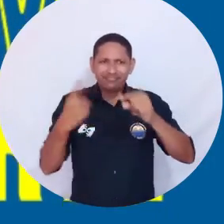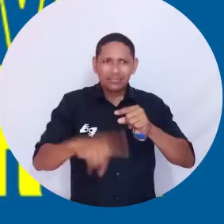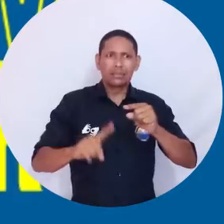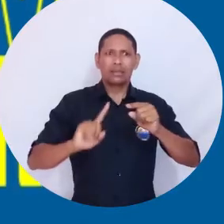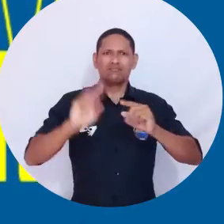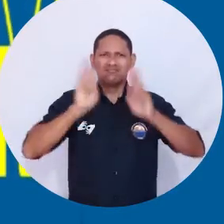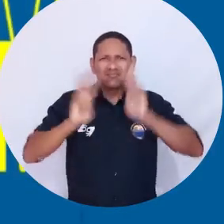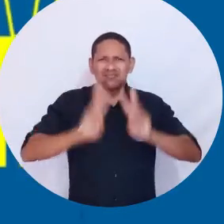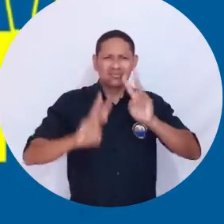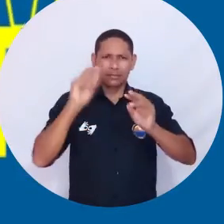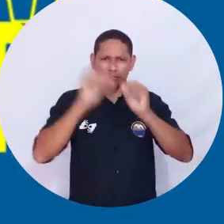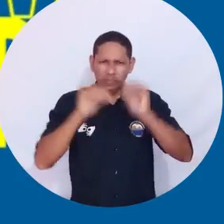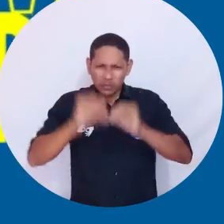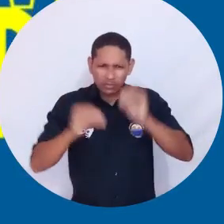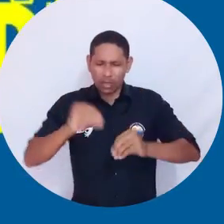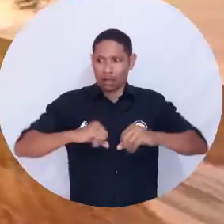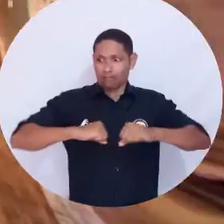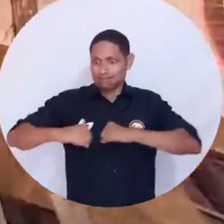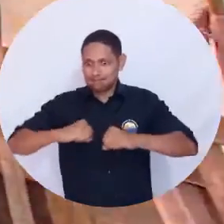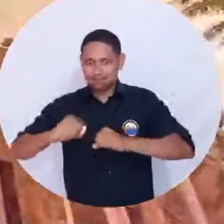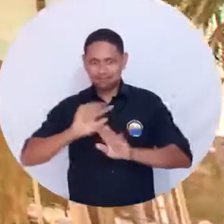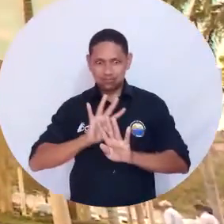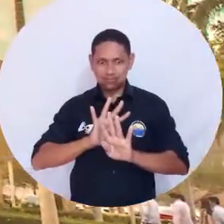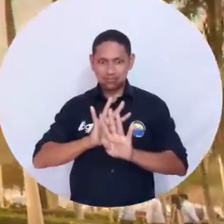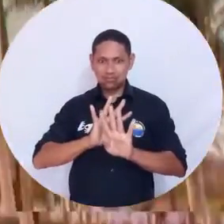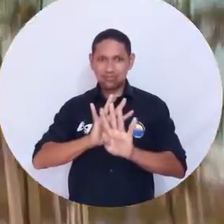Unimagdalena Expresarte y Movilizarte.